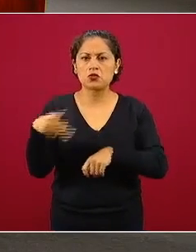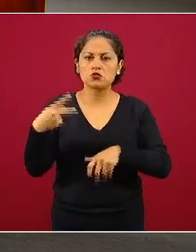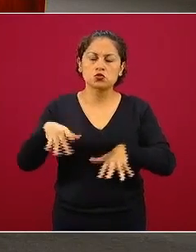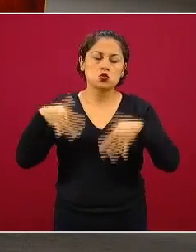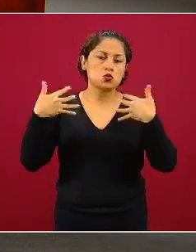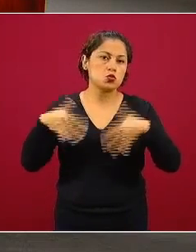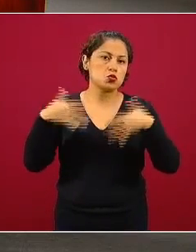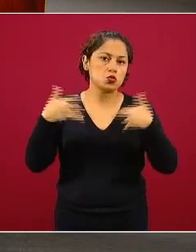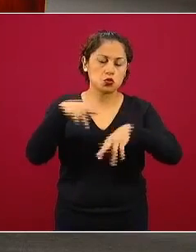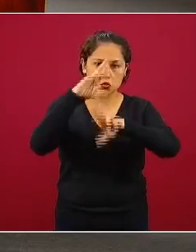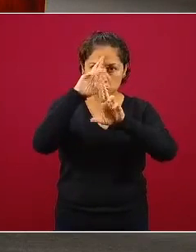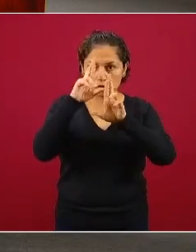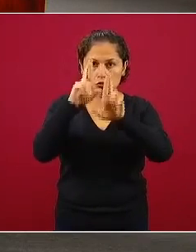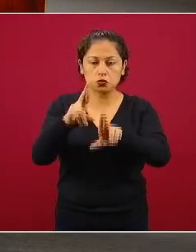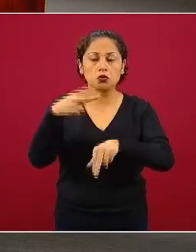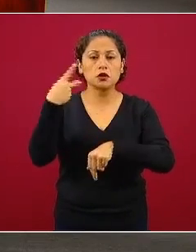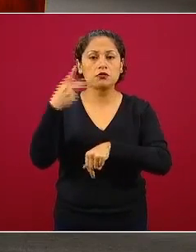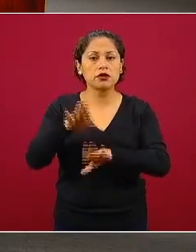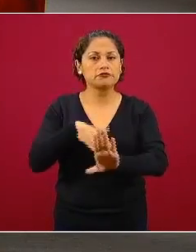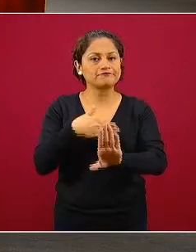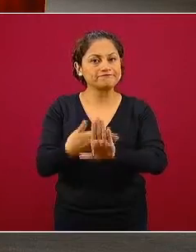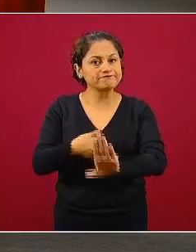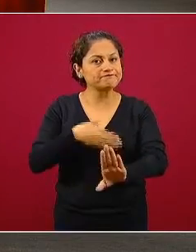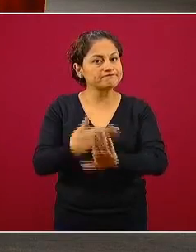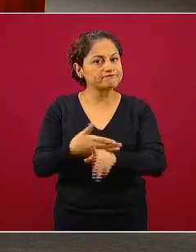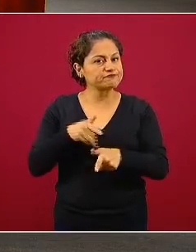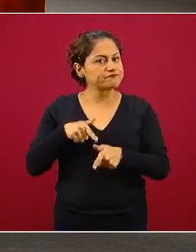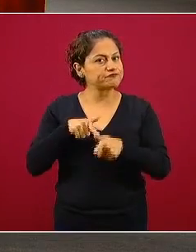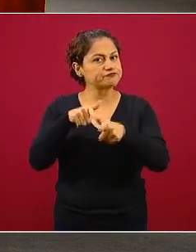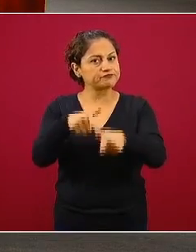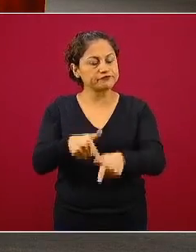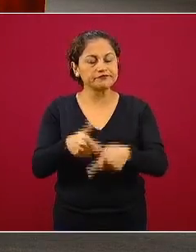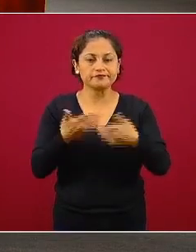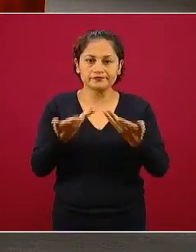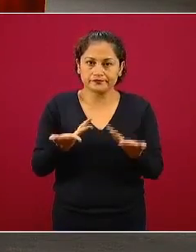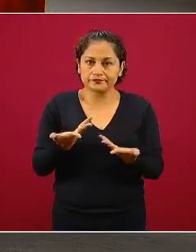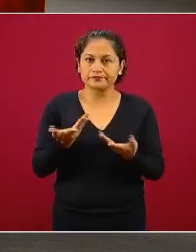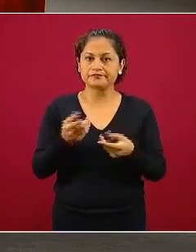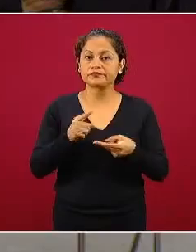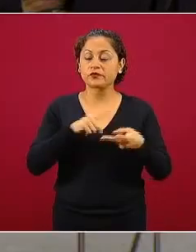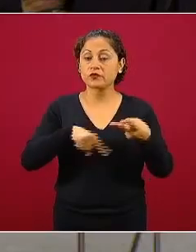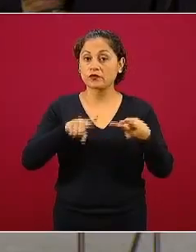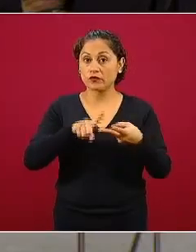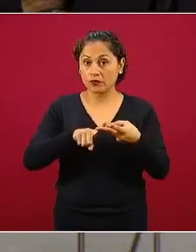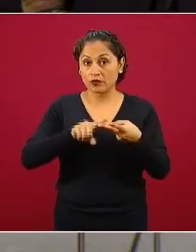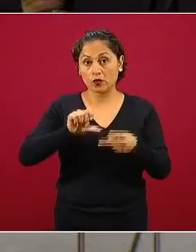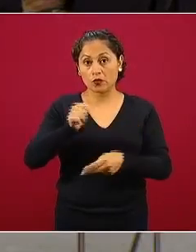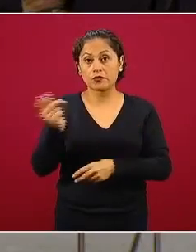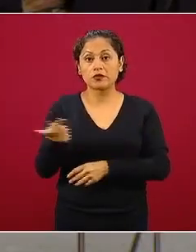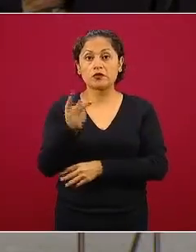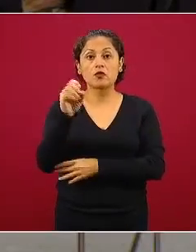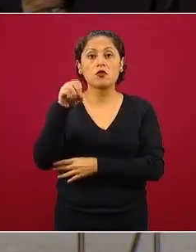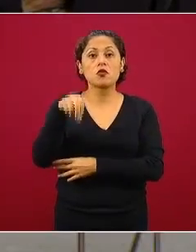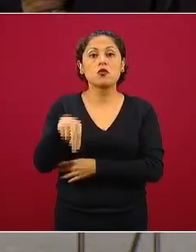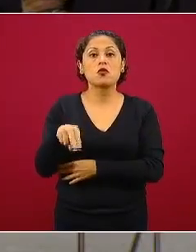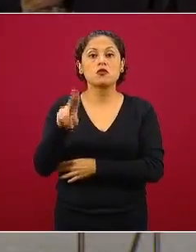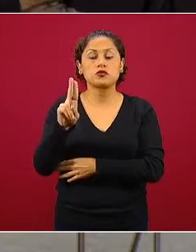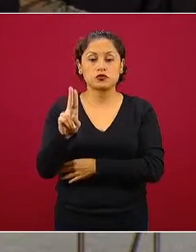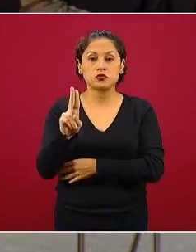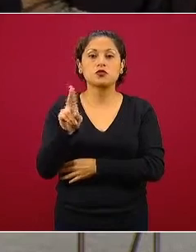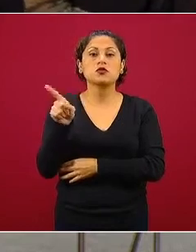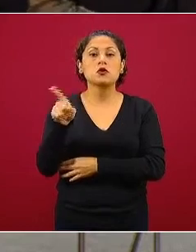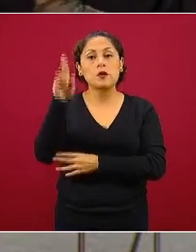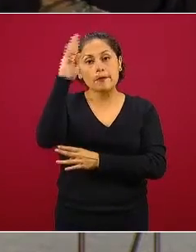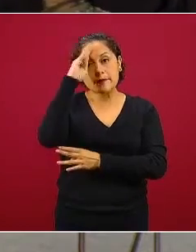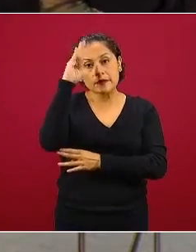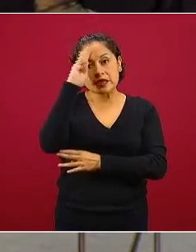desafortunadamente para este gremio y otra cosa la ONU teme que al término de la pandemia obviamente